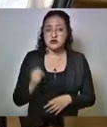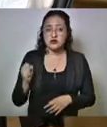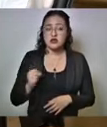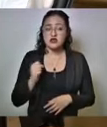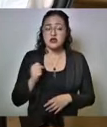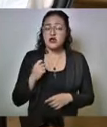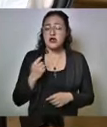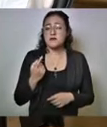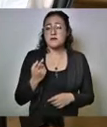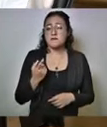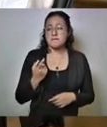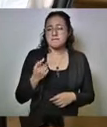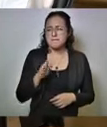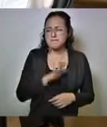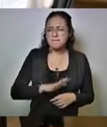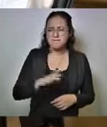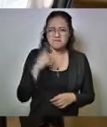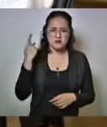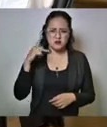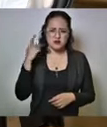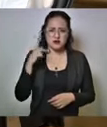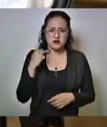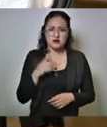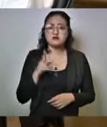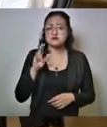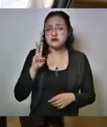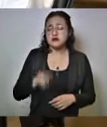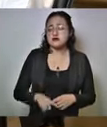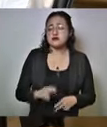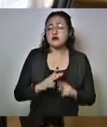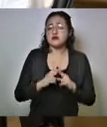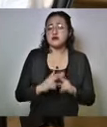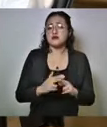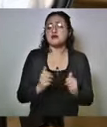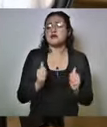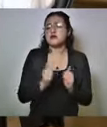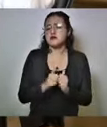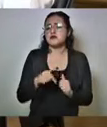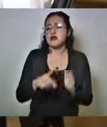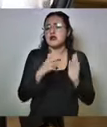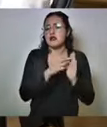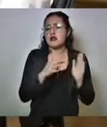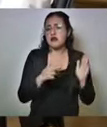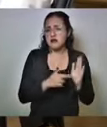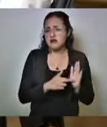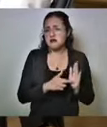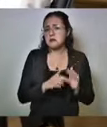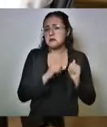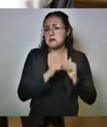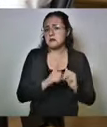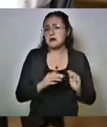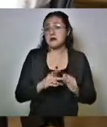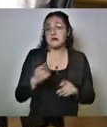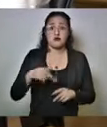los poblanos han cumplido con las disposiciones, pero no todos.